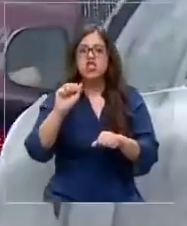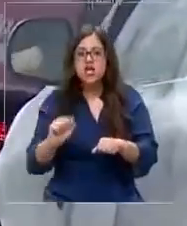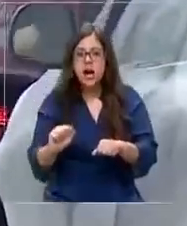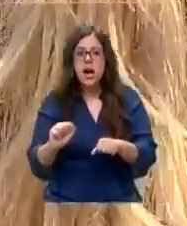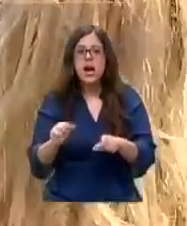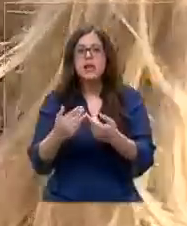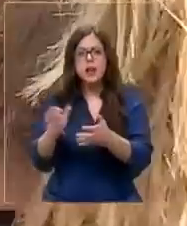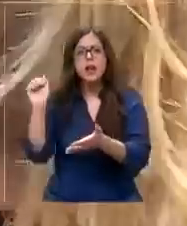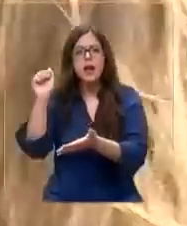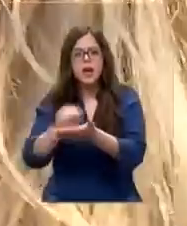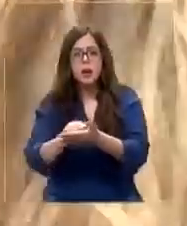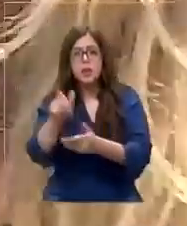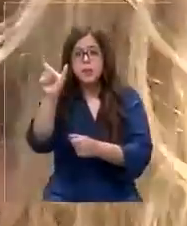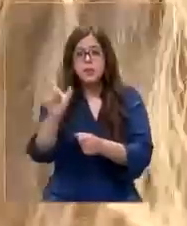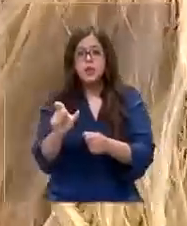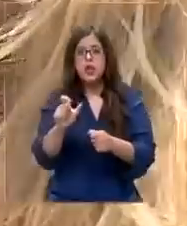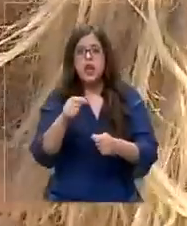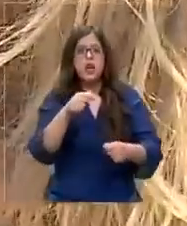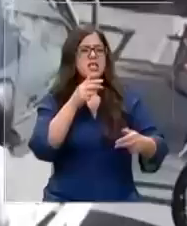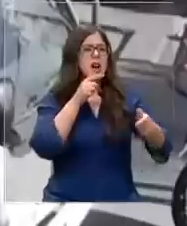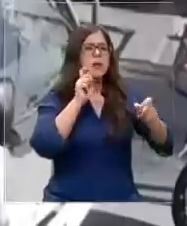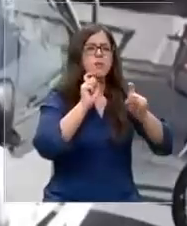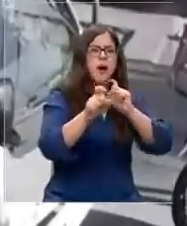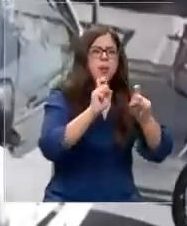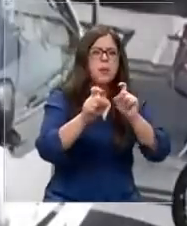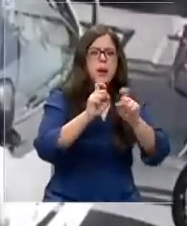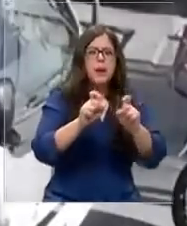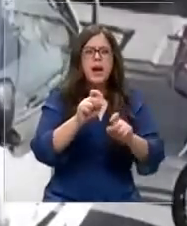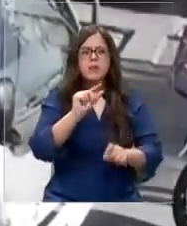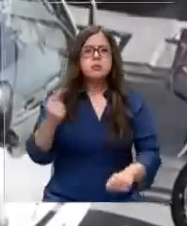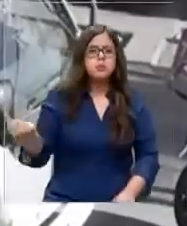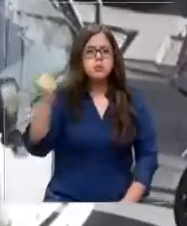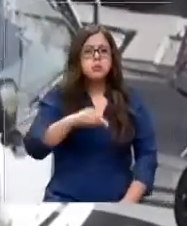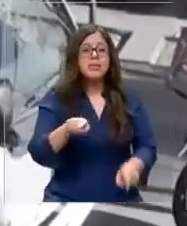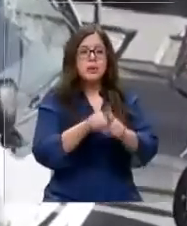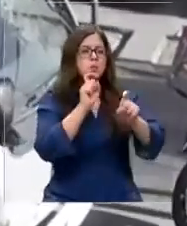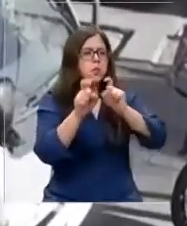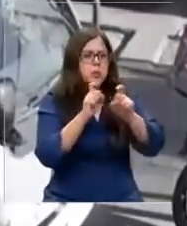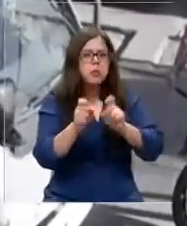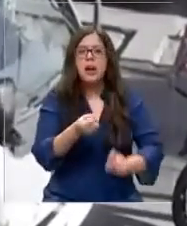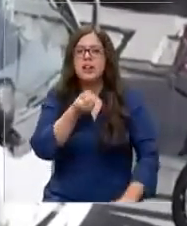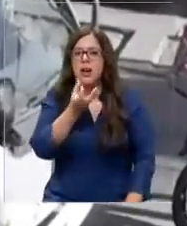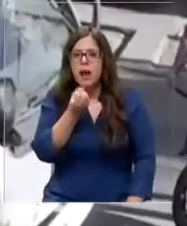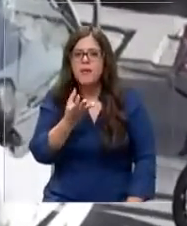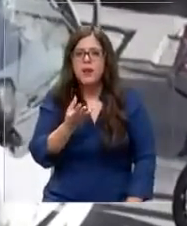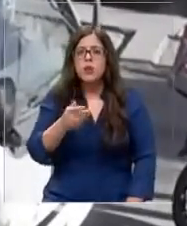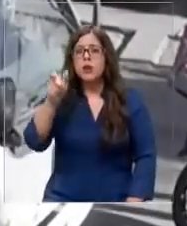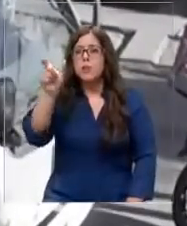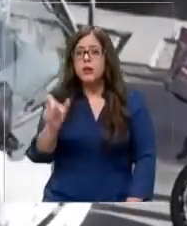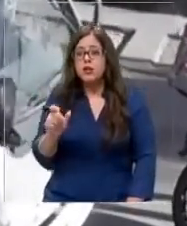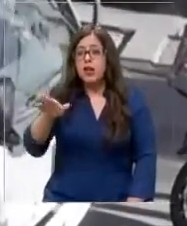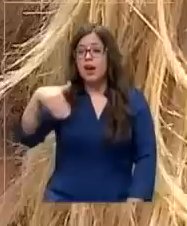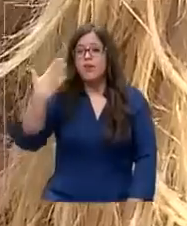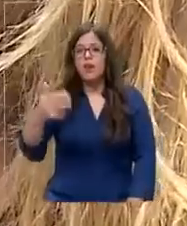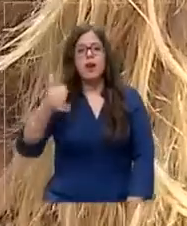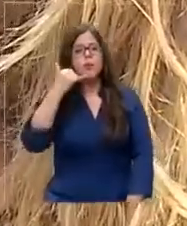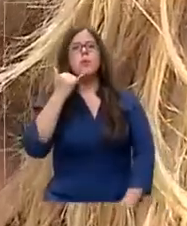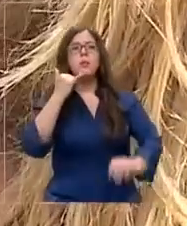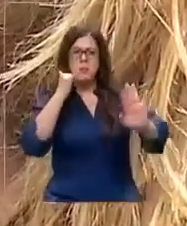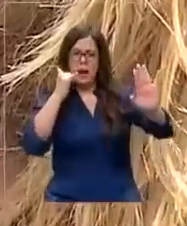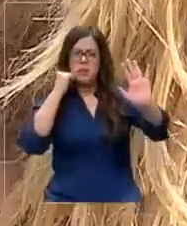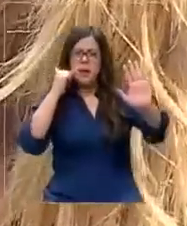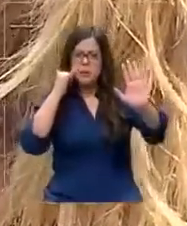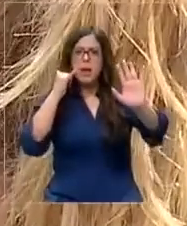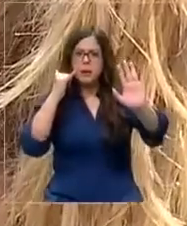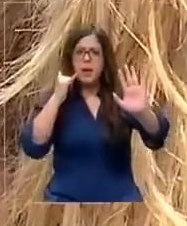volvería. Empezó a insultar, insultar, insultar. Decía mucho carabato. El afuera puro llamaba por teléfono, esto no se va a quedar así.